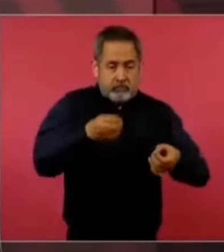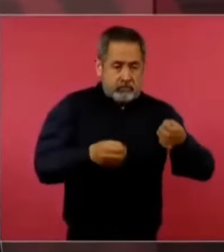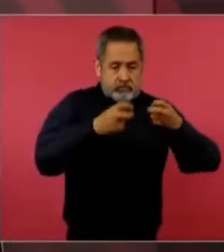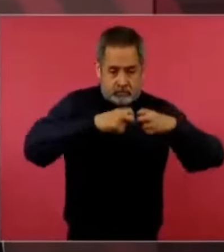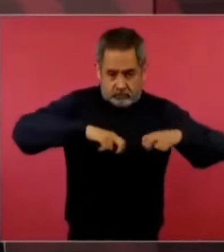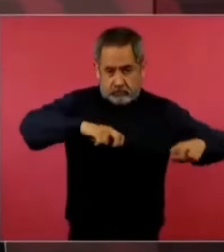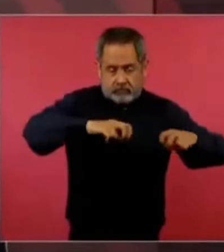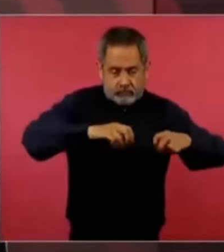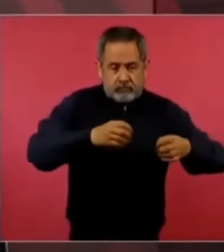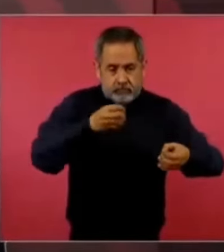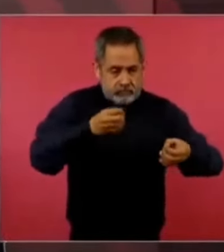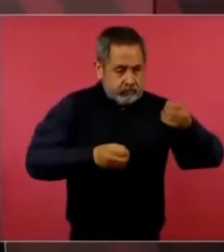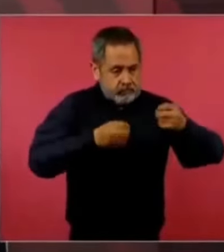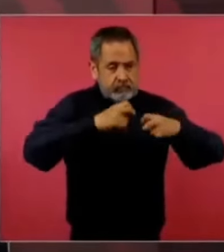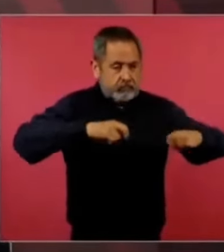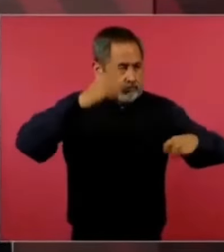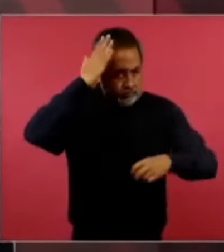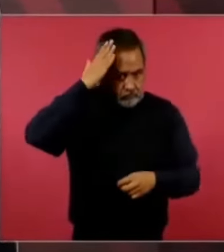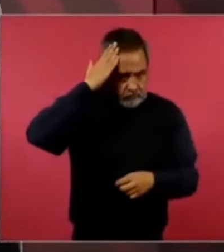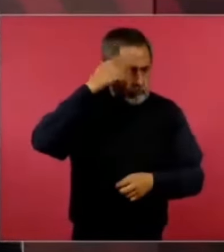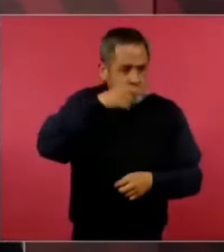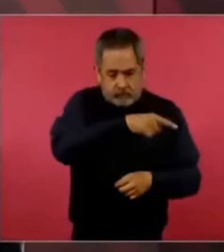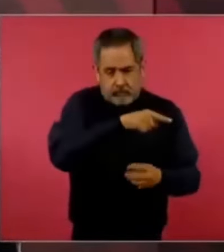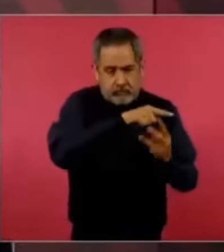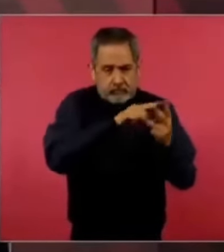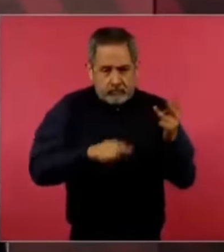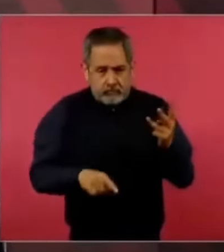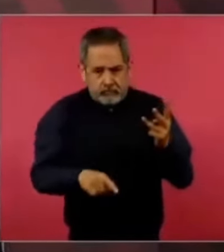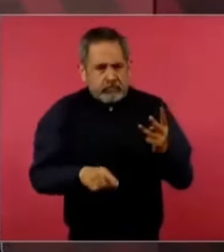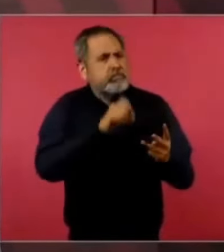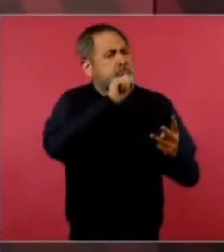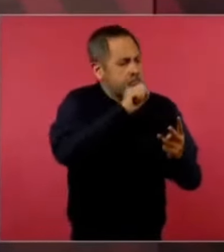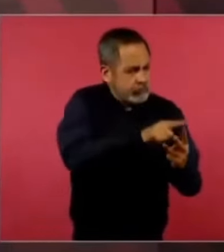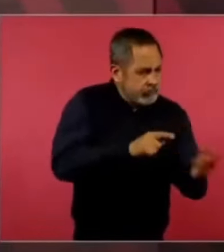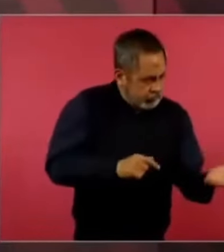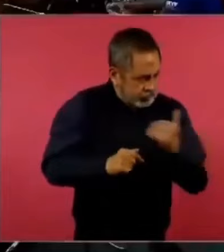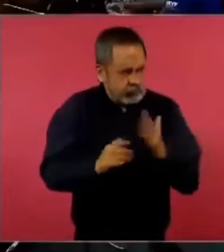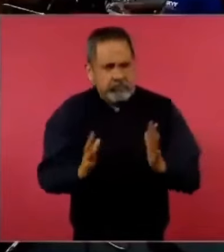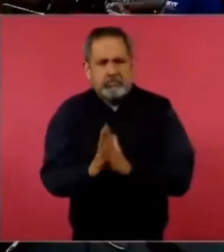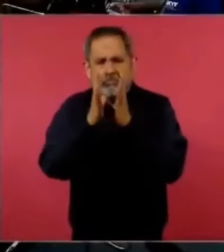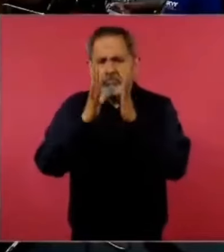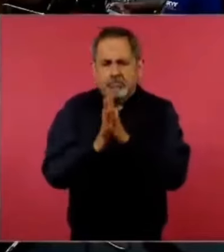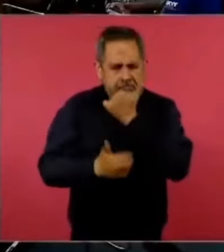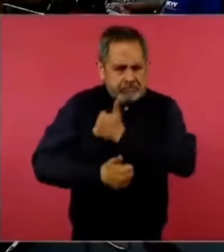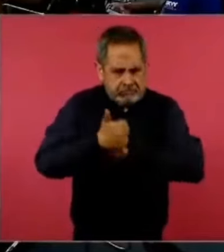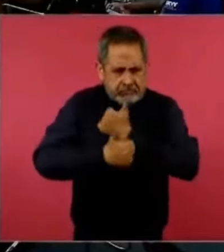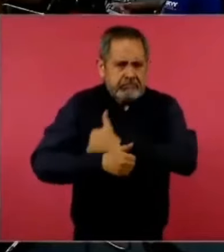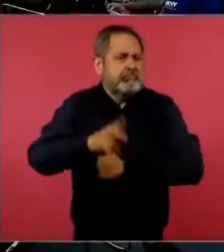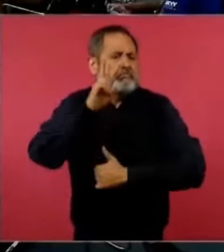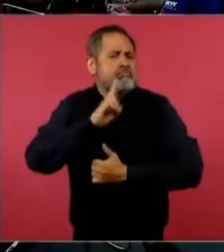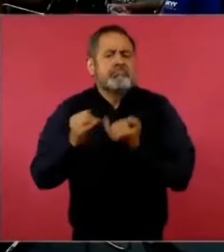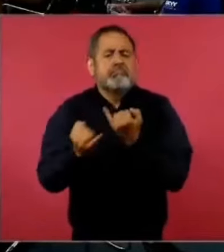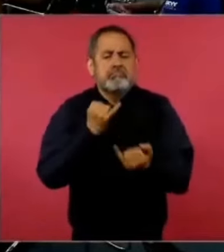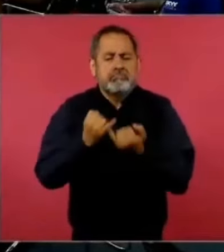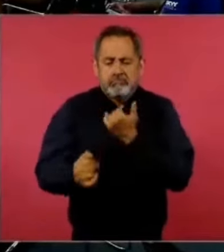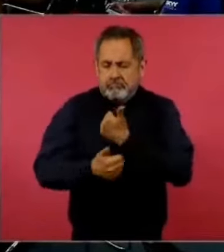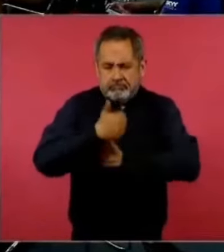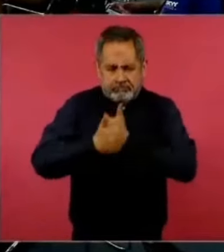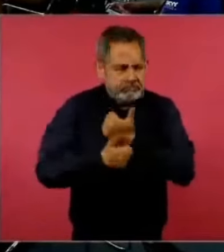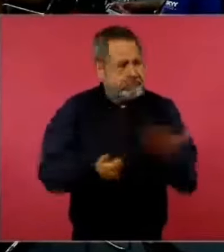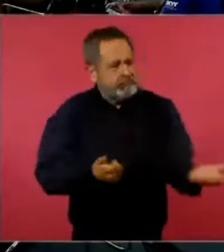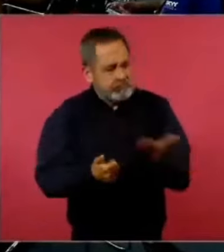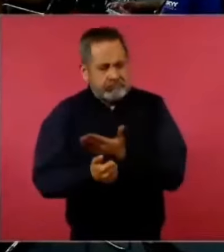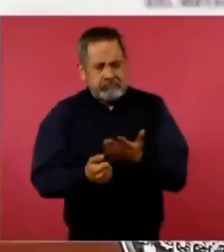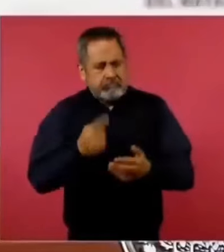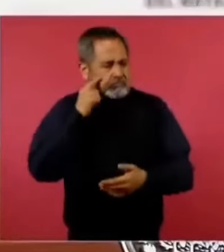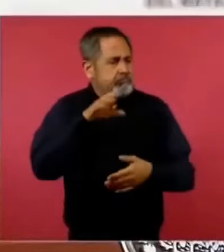de magistrados y de ministros, puedan participar, se van